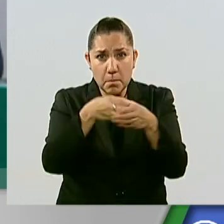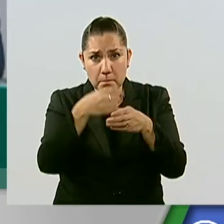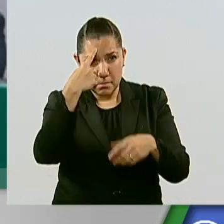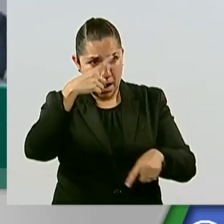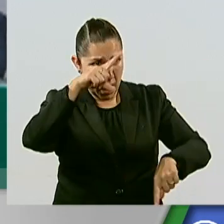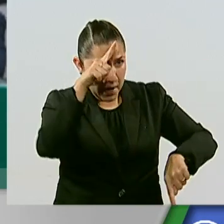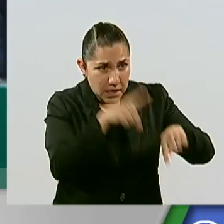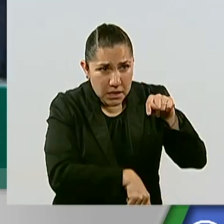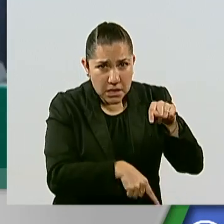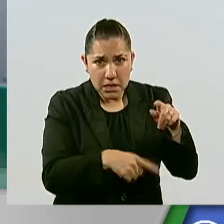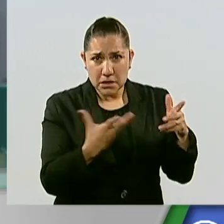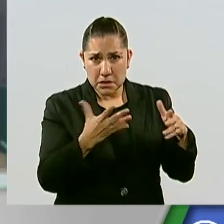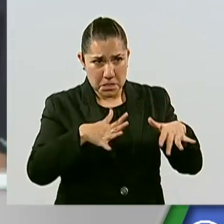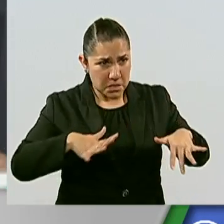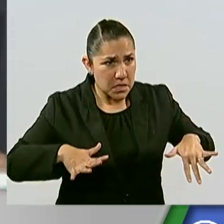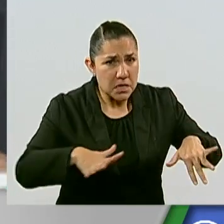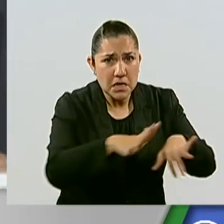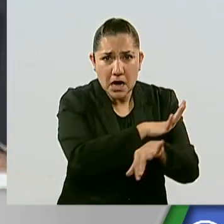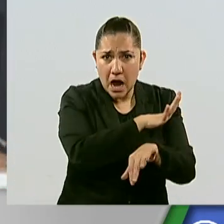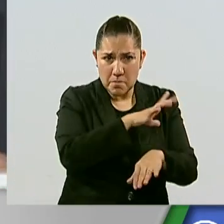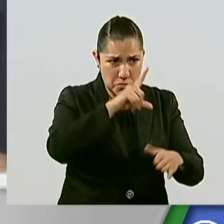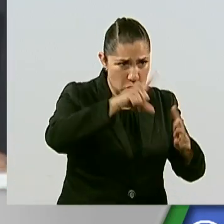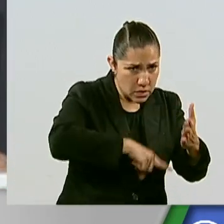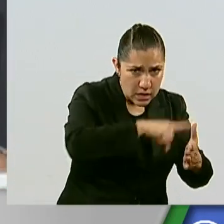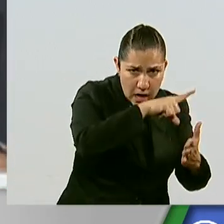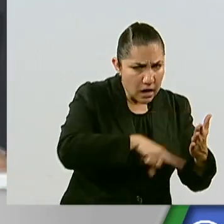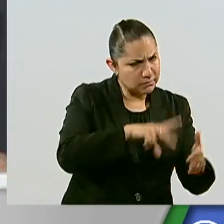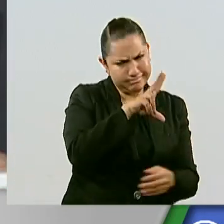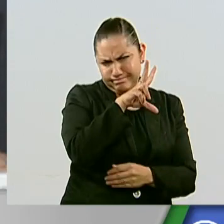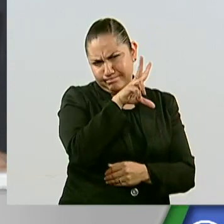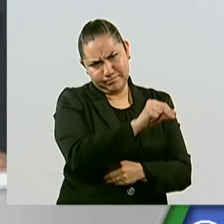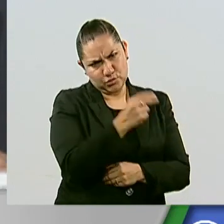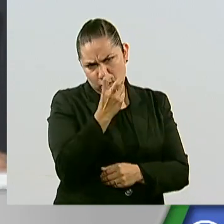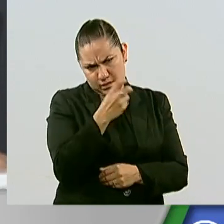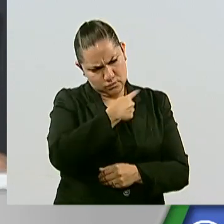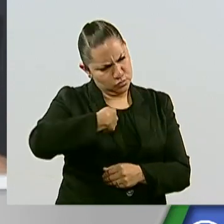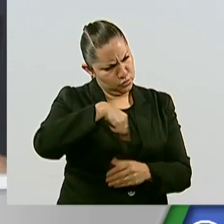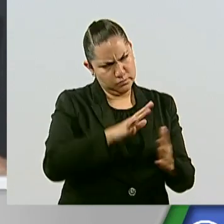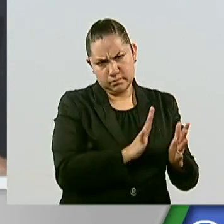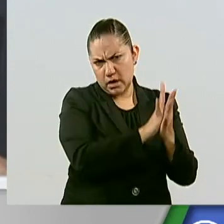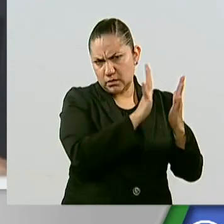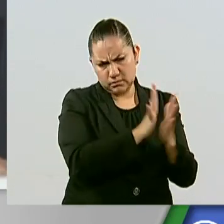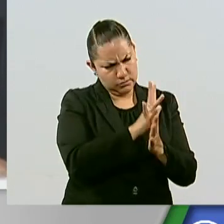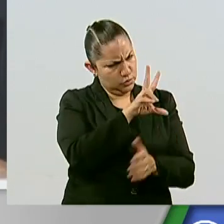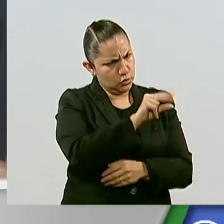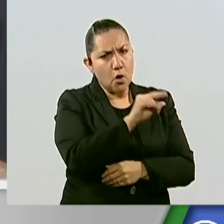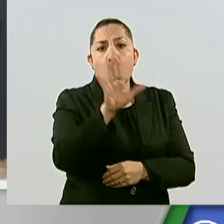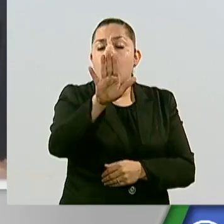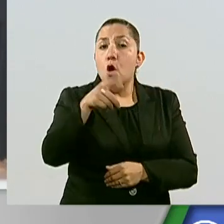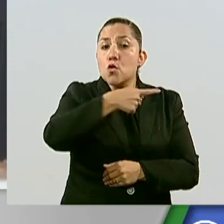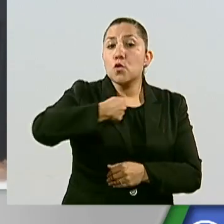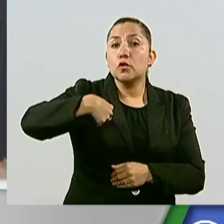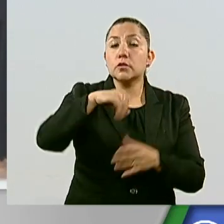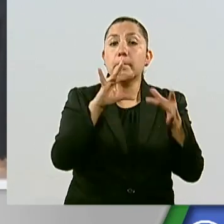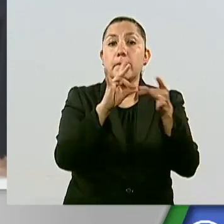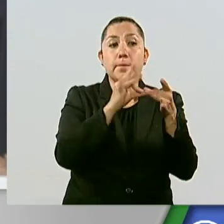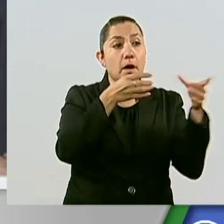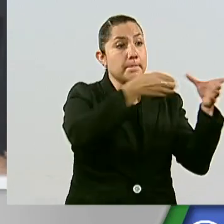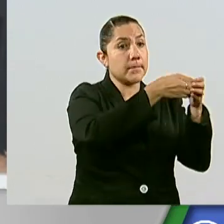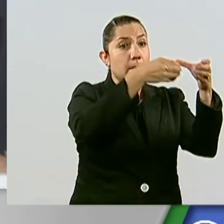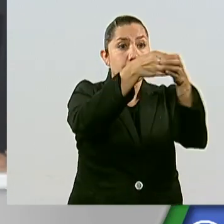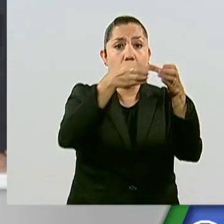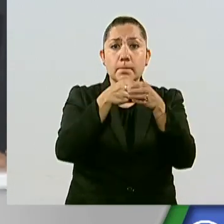Autoridades jurisdiccionales o administrativas que no son perfectas. No estamos nosotros diciendo que sean perfectas y por eso las